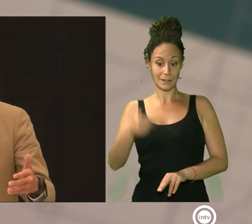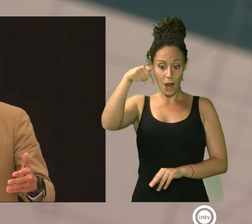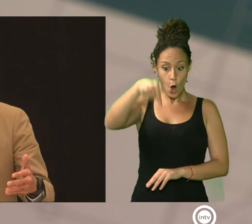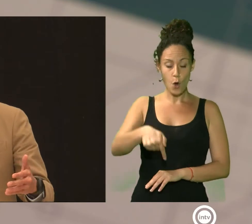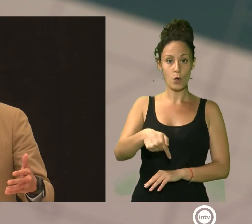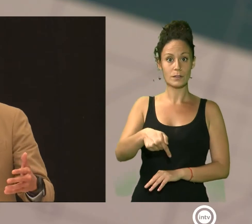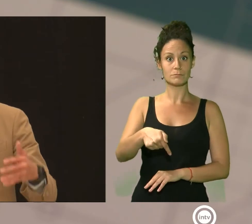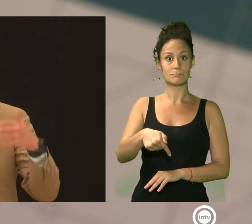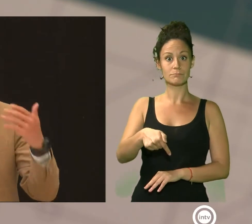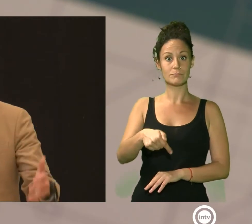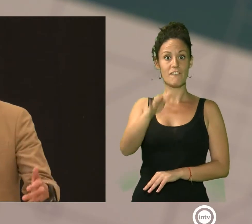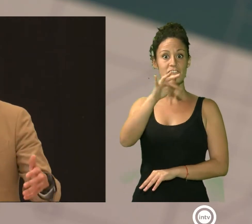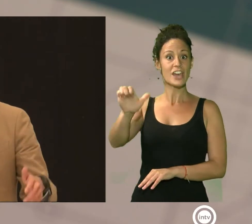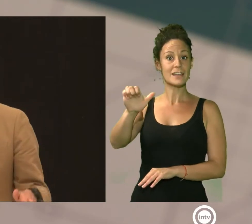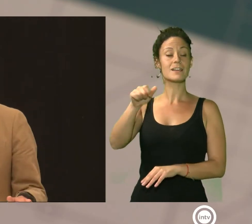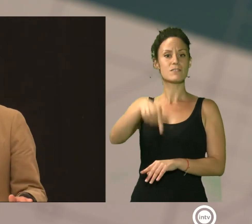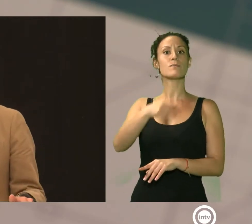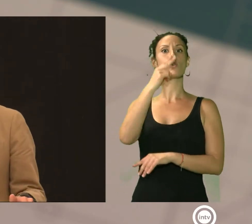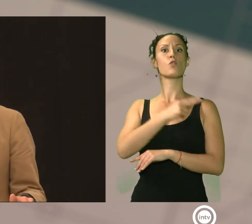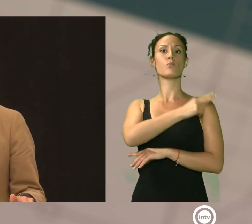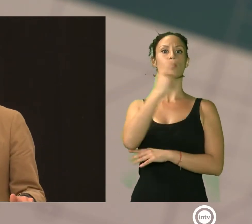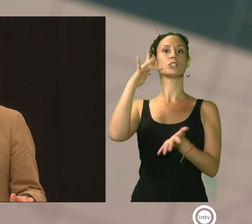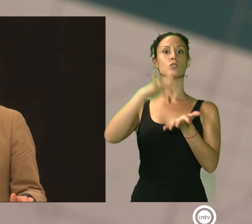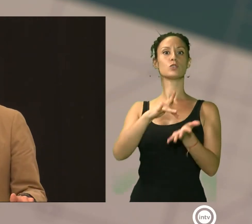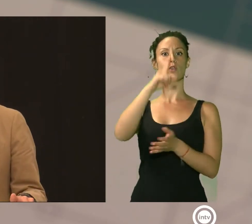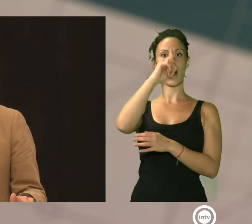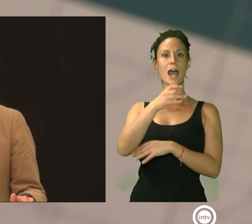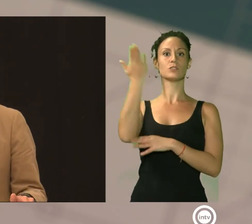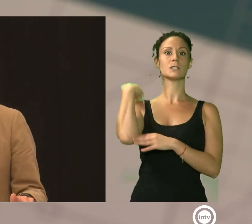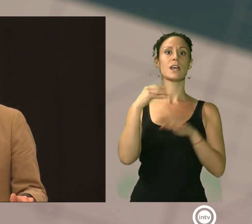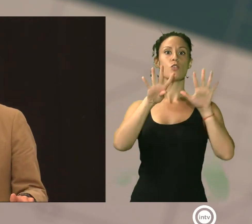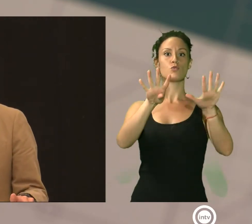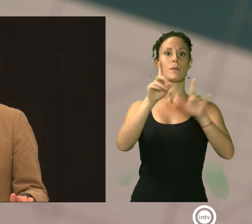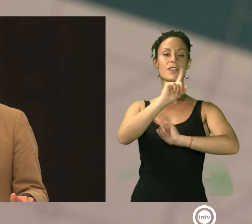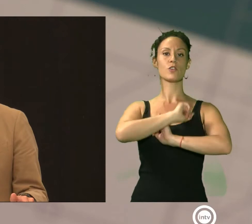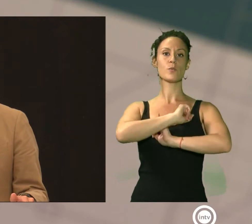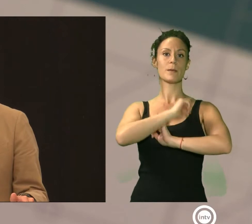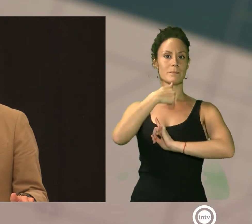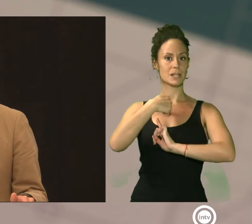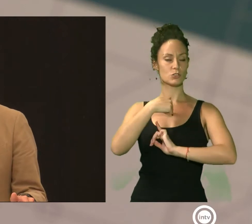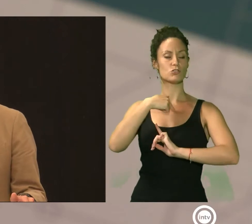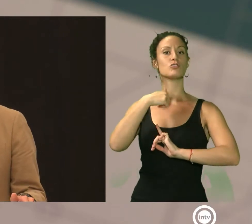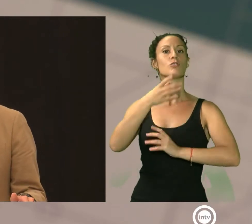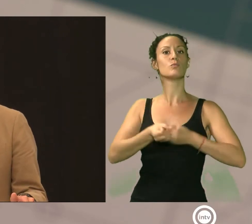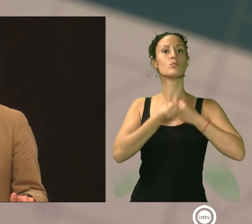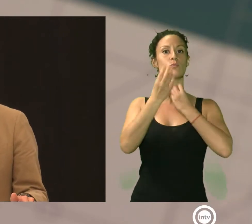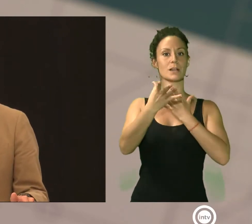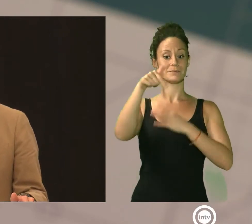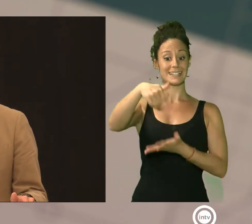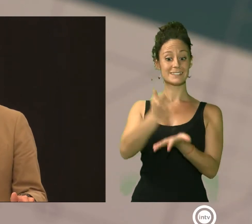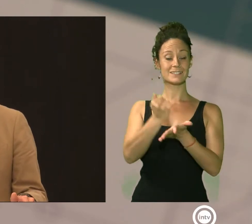compromiso que adquirí el día 9 de noviembre del año 2020. Esta prueba ha venido a Almería